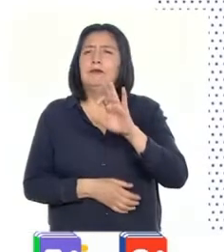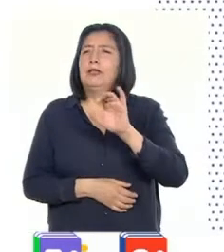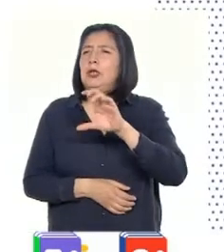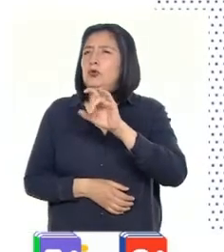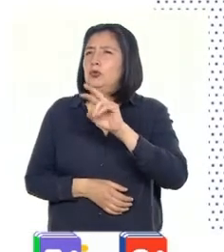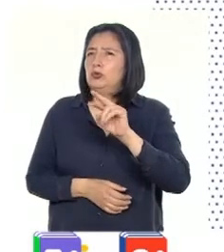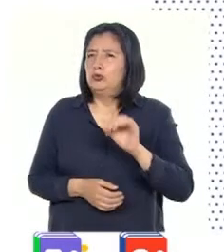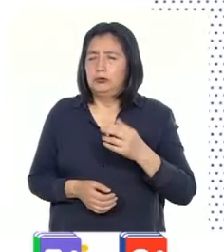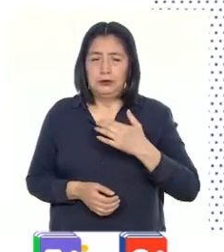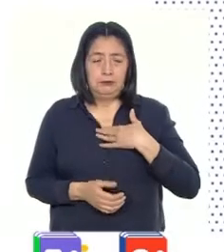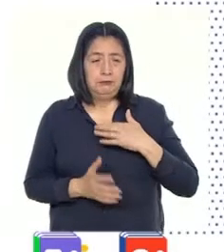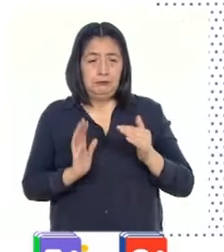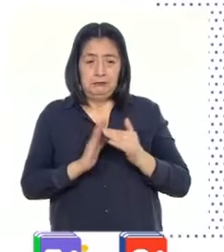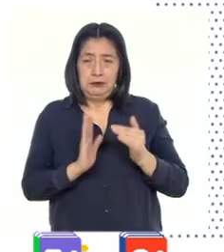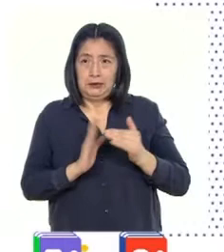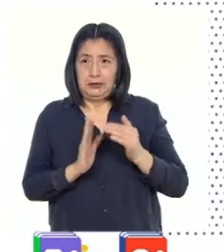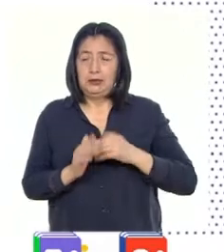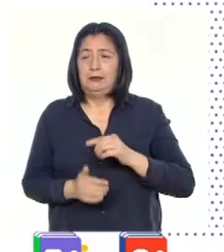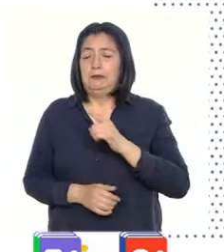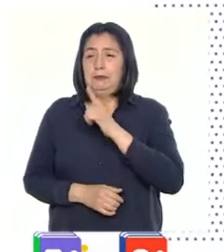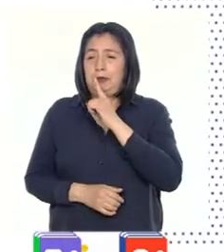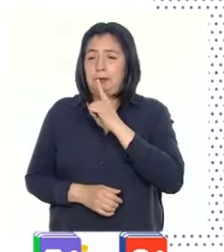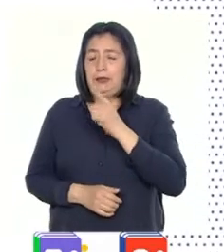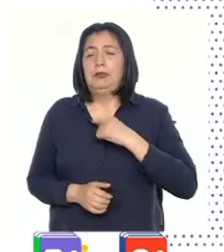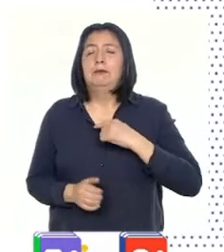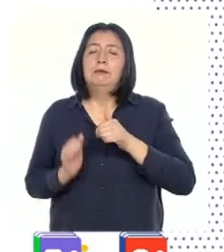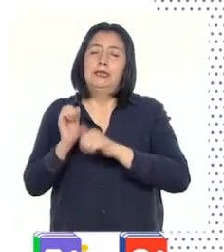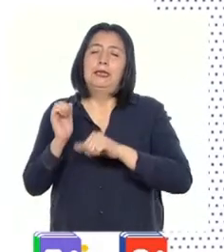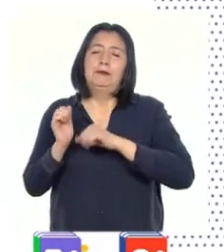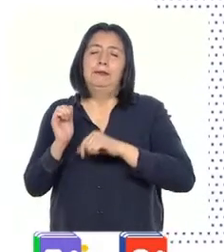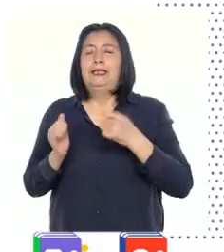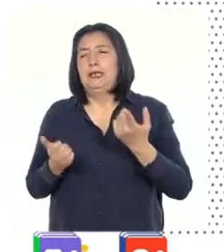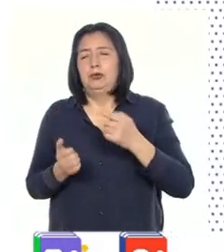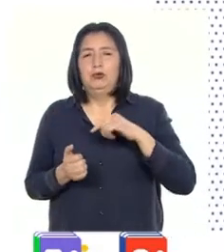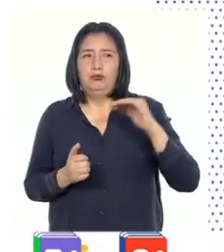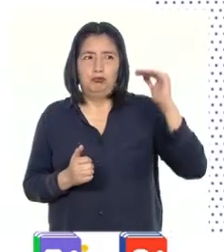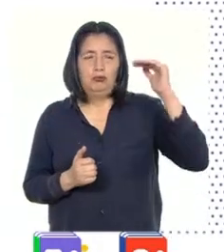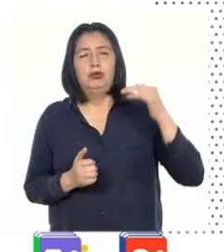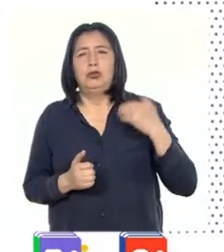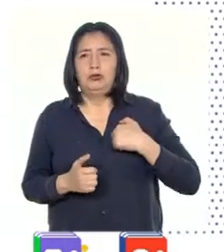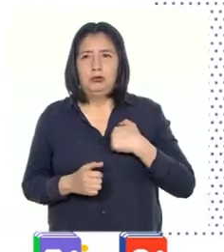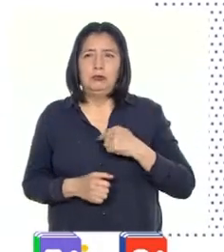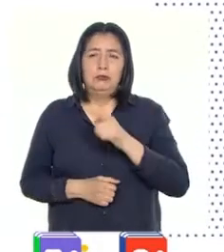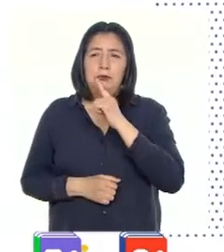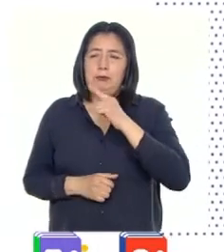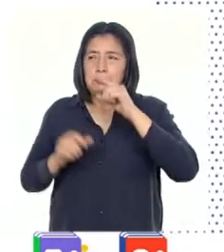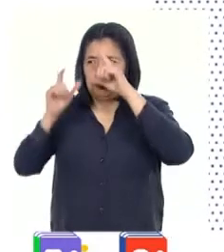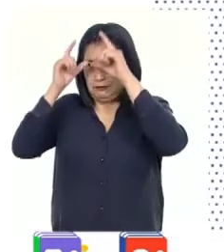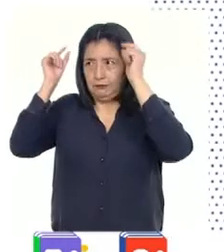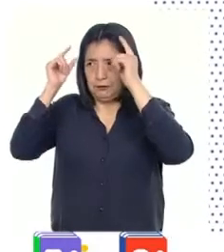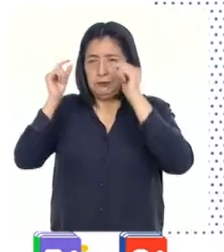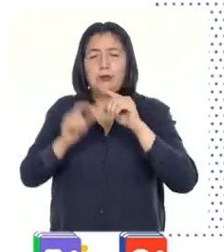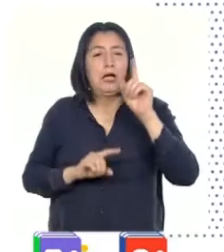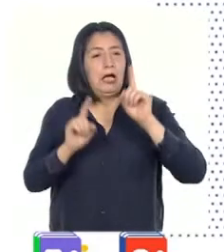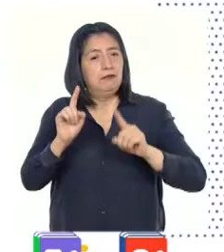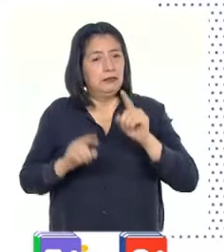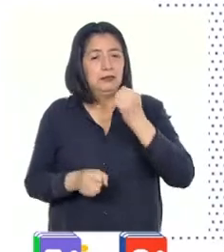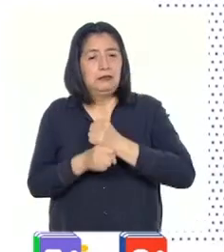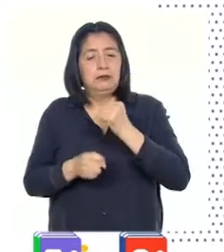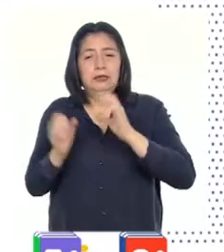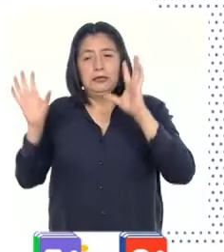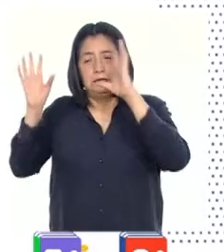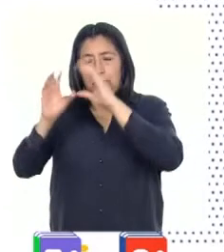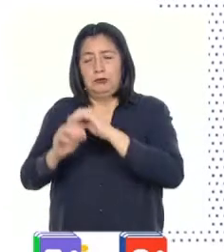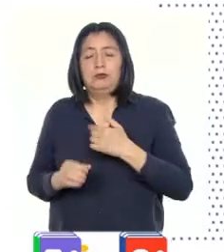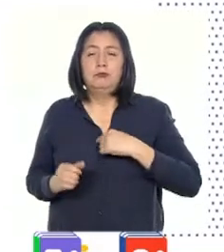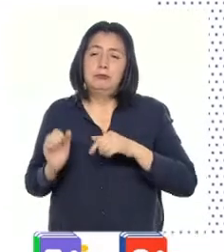En mi casa, tomo mi papá, mi hermano mayor y yo. Mi papá es enfermero, a veces trabaja de noche.